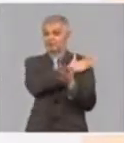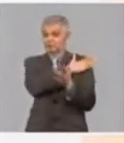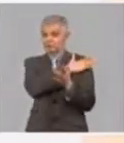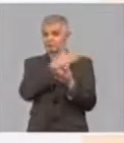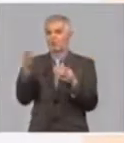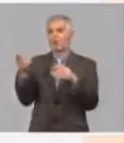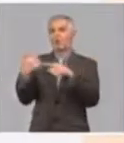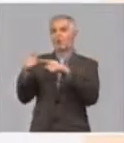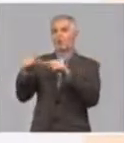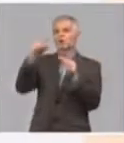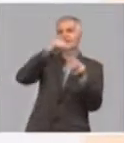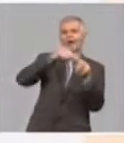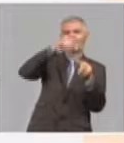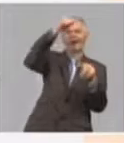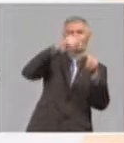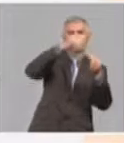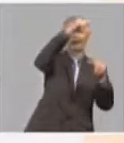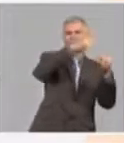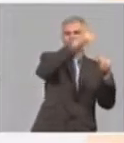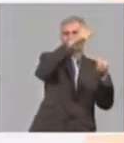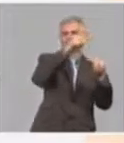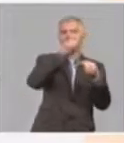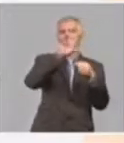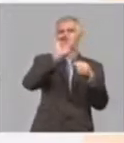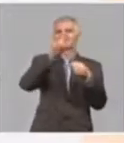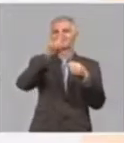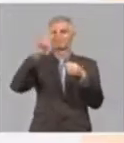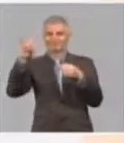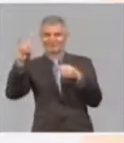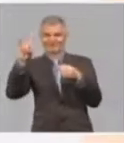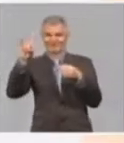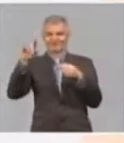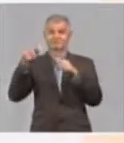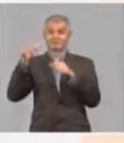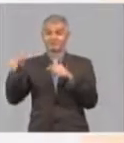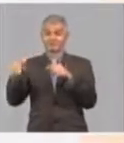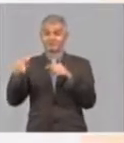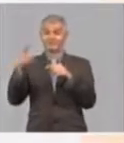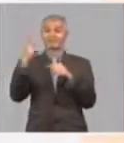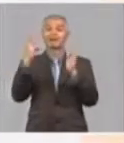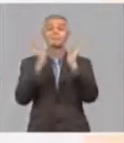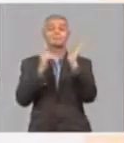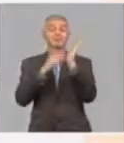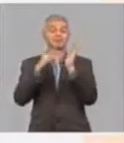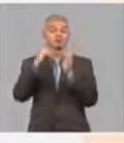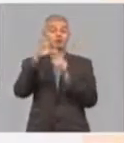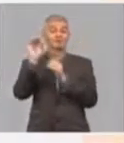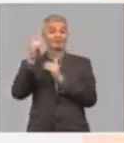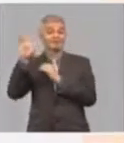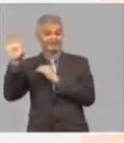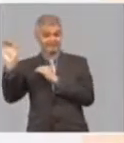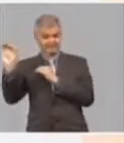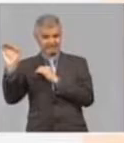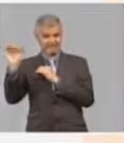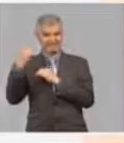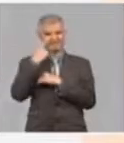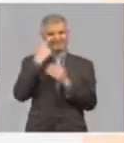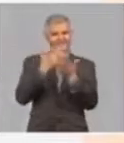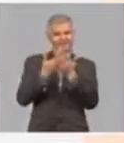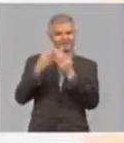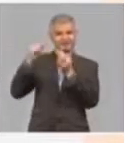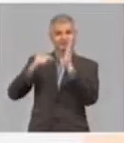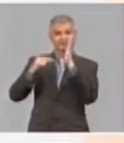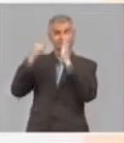2019. Quiere decir que los primeros tres meses del 2020 pues ya están dando indicadores,